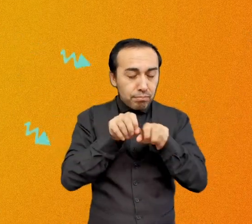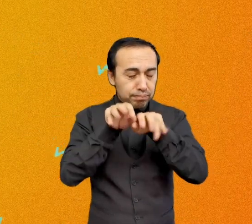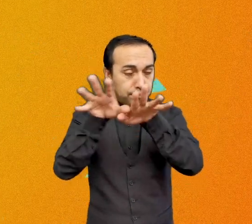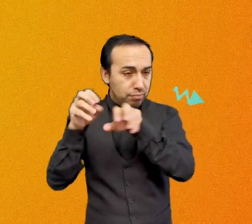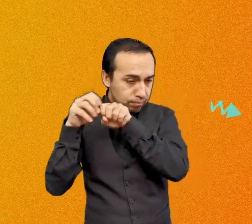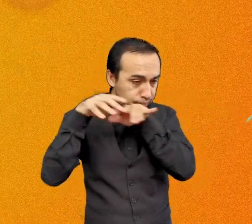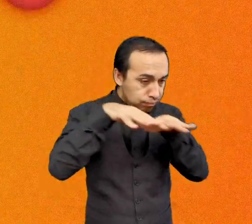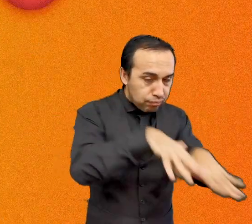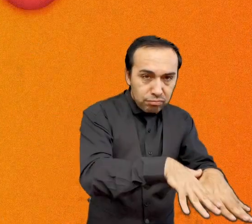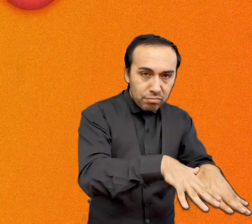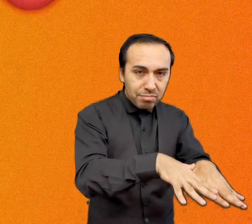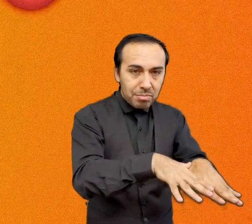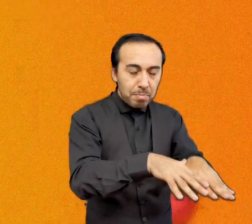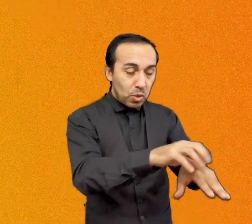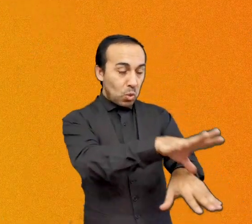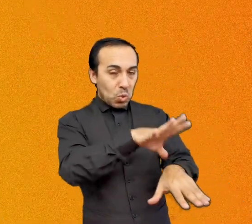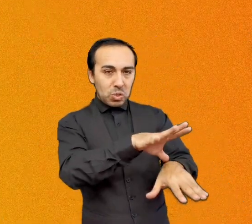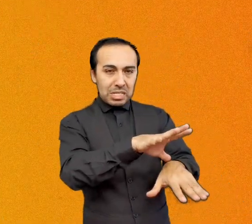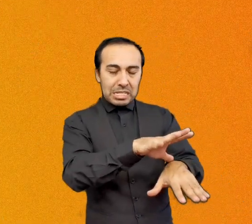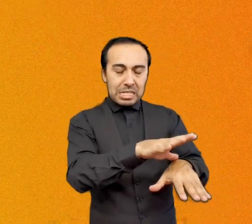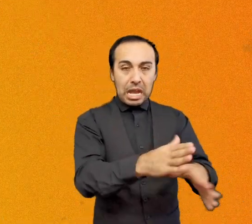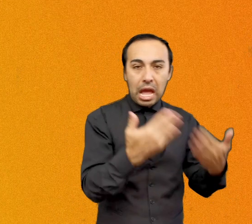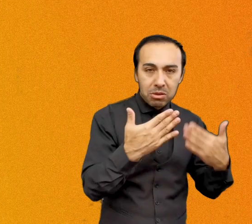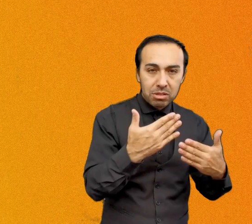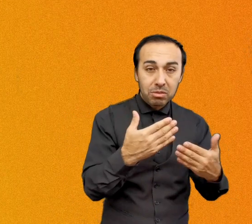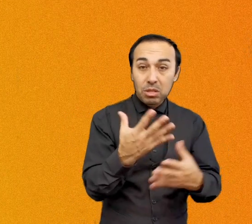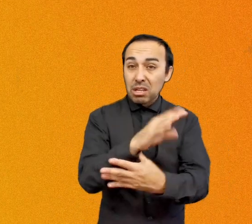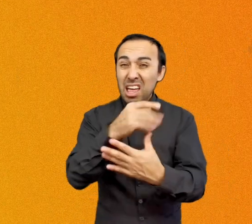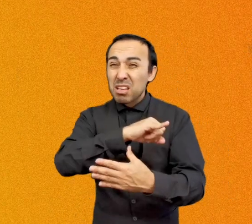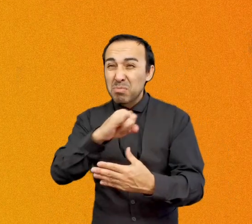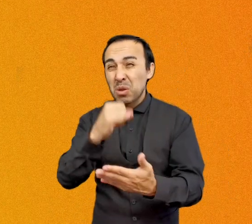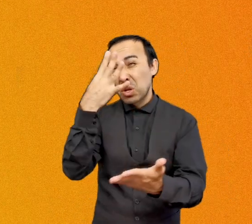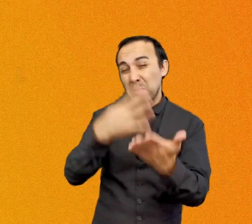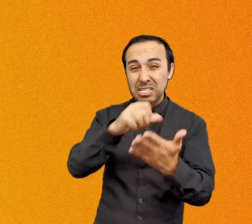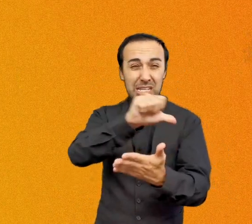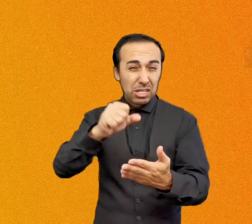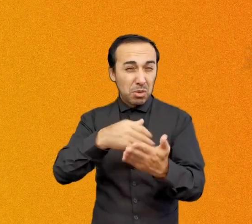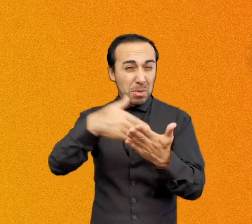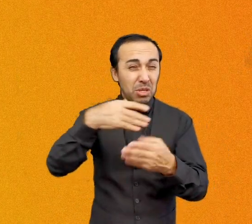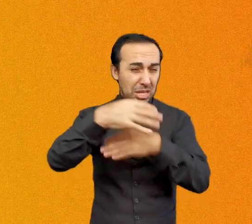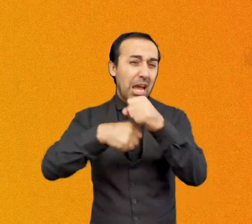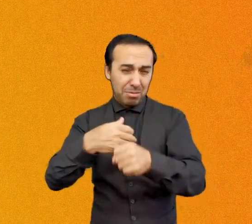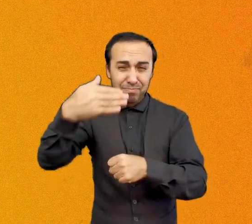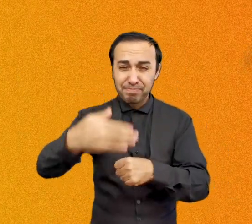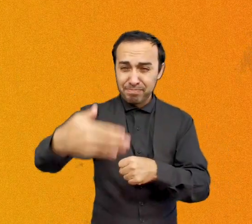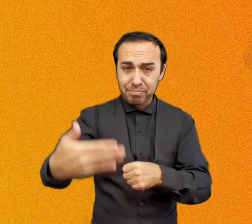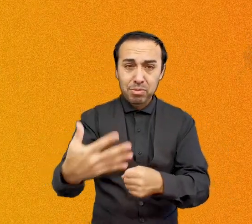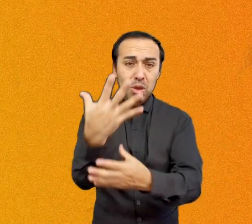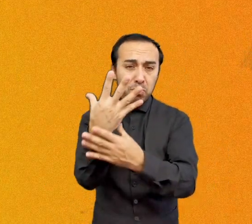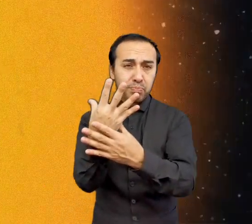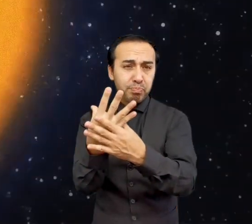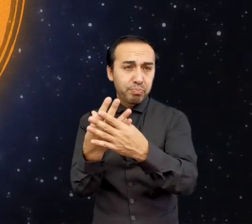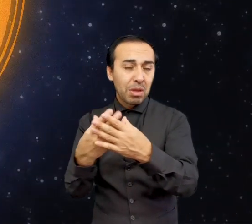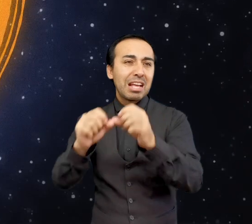la superficie y, desde ahí, se transmite en forma de luz y calor. Cuando se agote todo su hidrógeno, dentro de unos